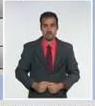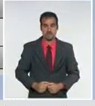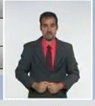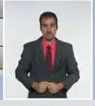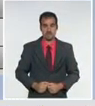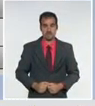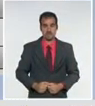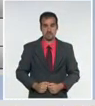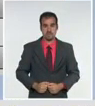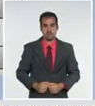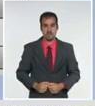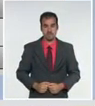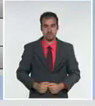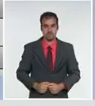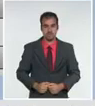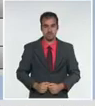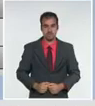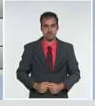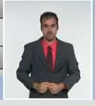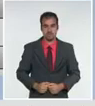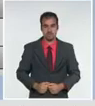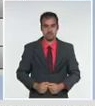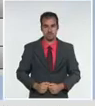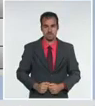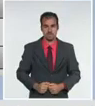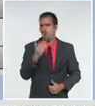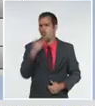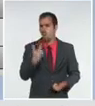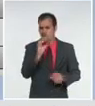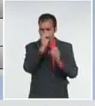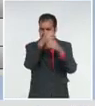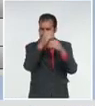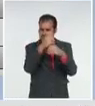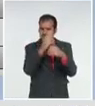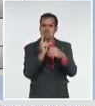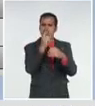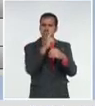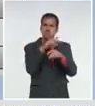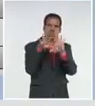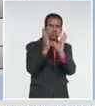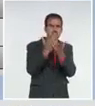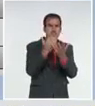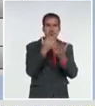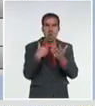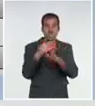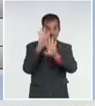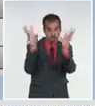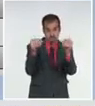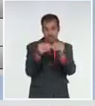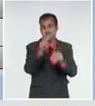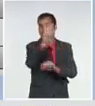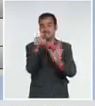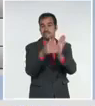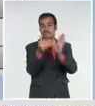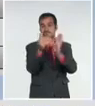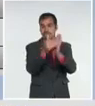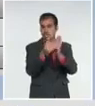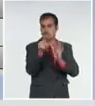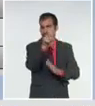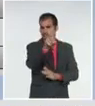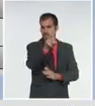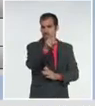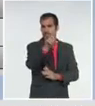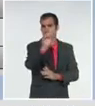en el día de ayer y de los resultados, pues ya se acumulan 3.108